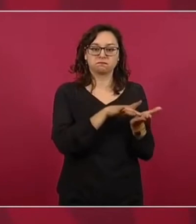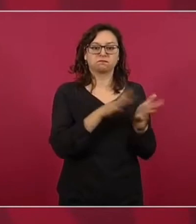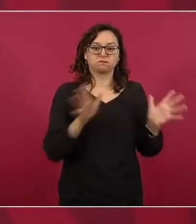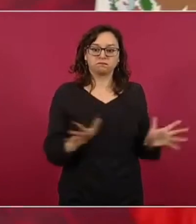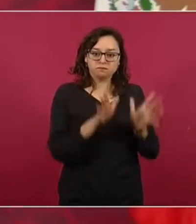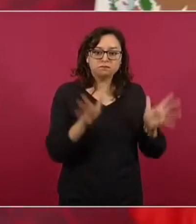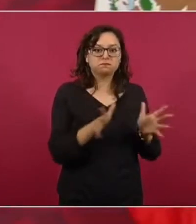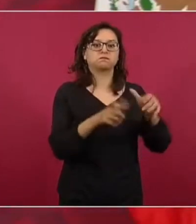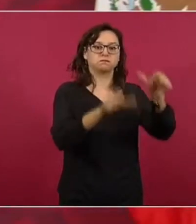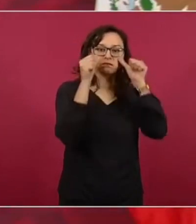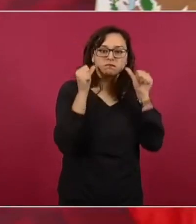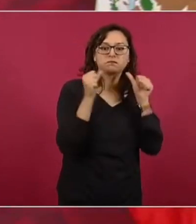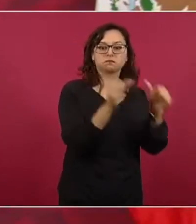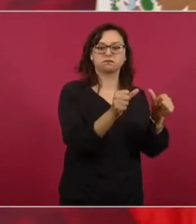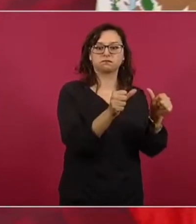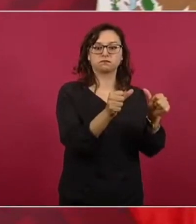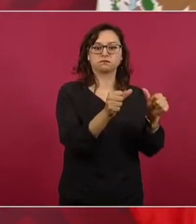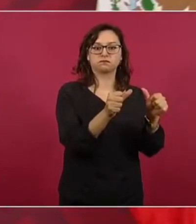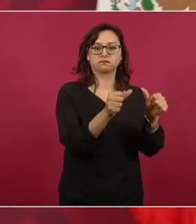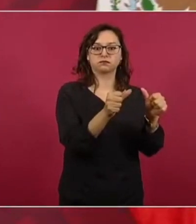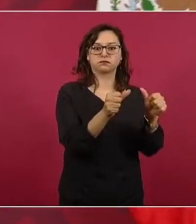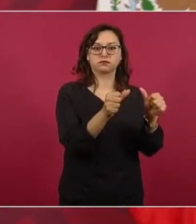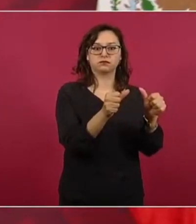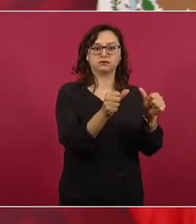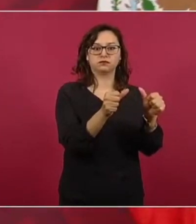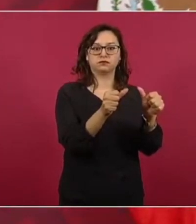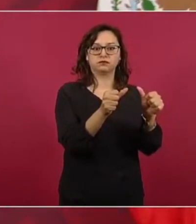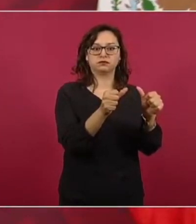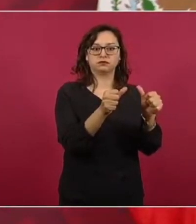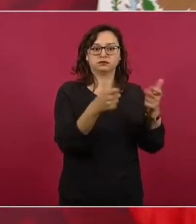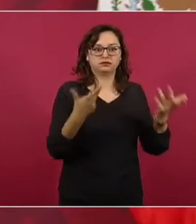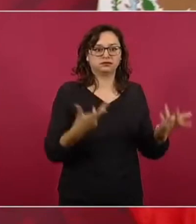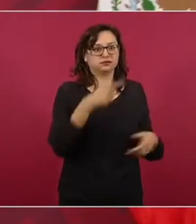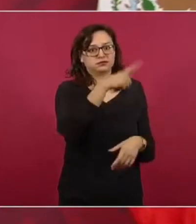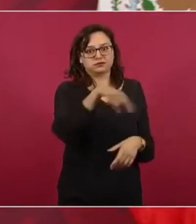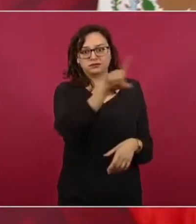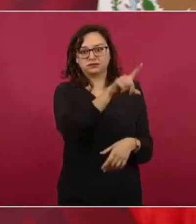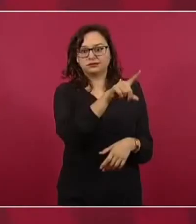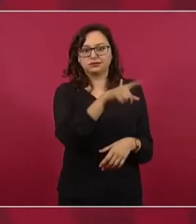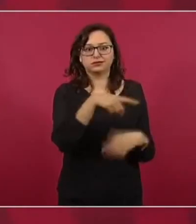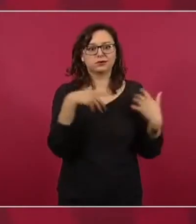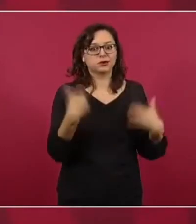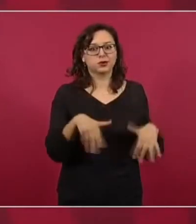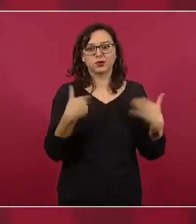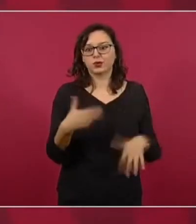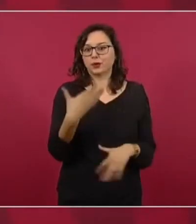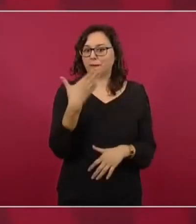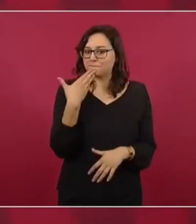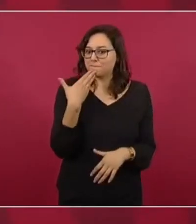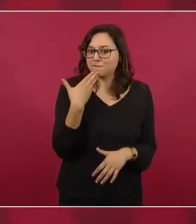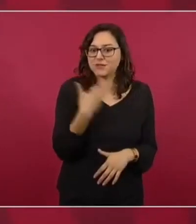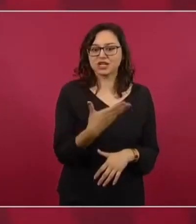atenderlos, ellos se han portado más que bien